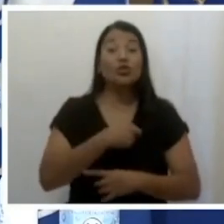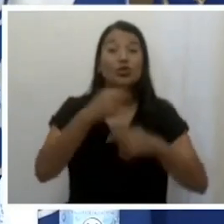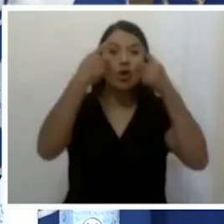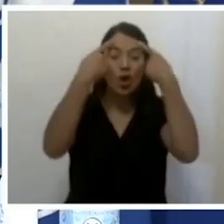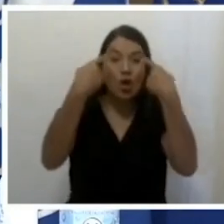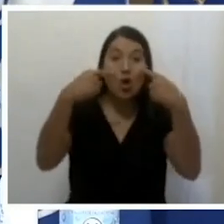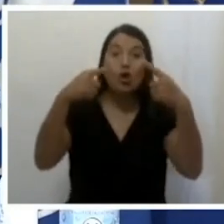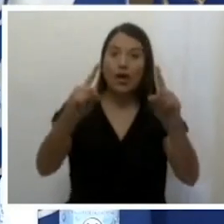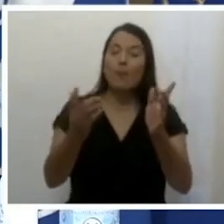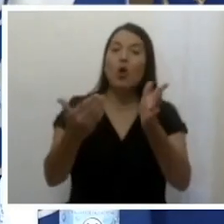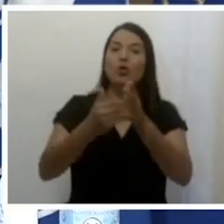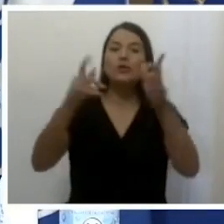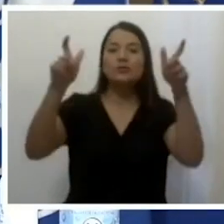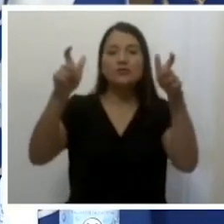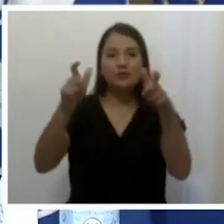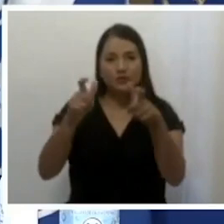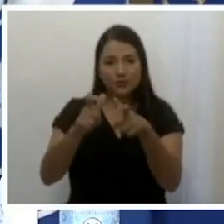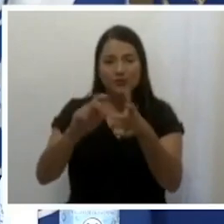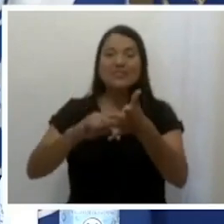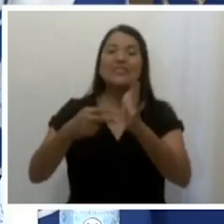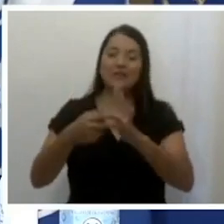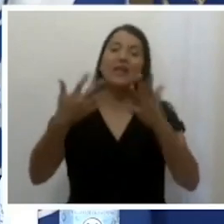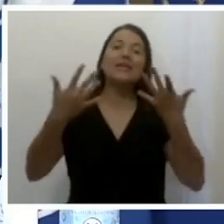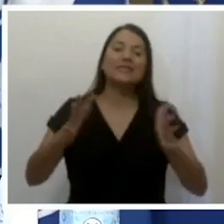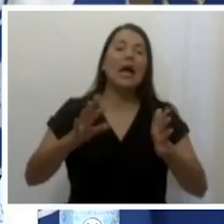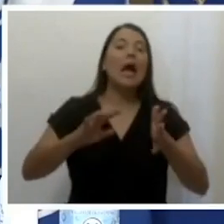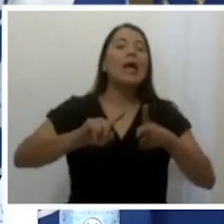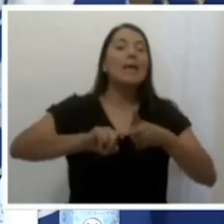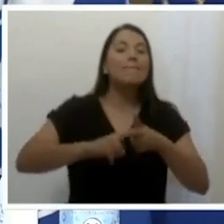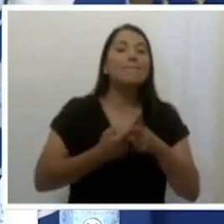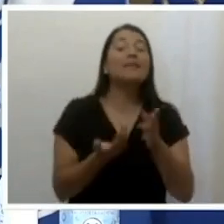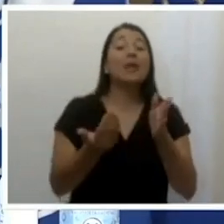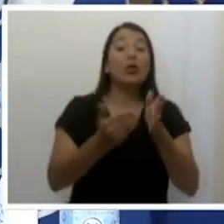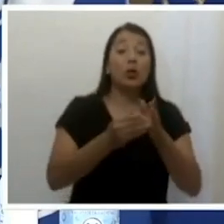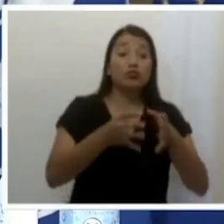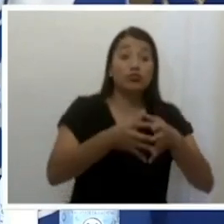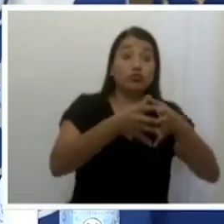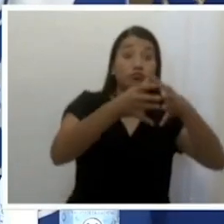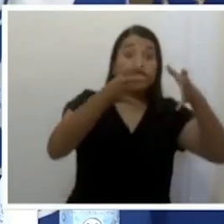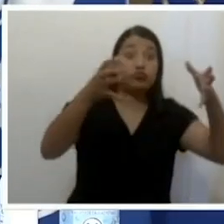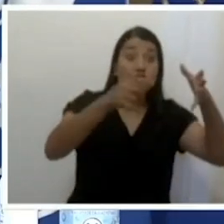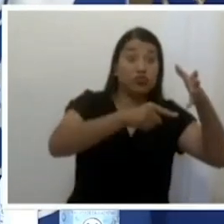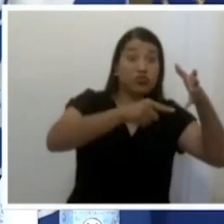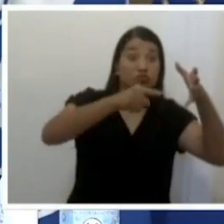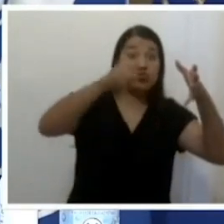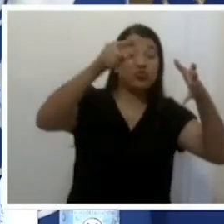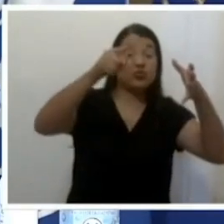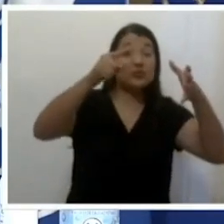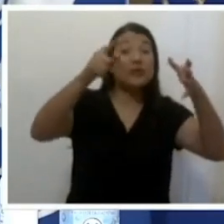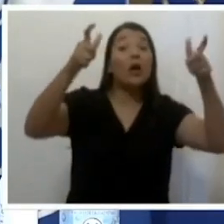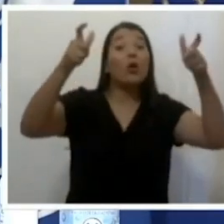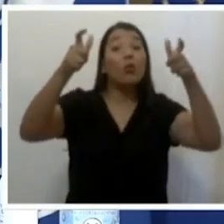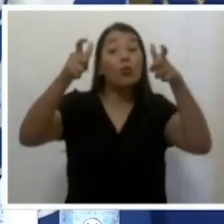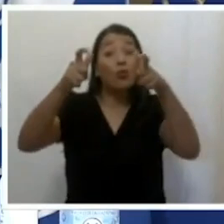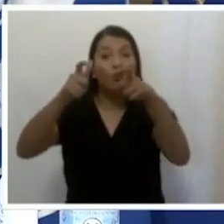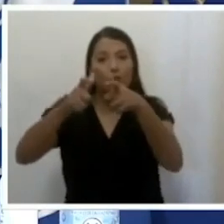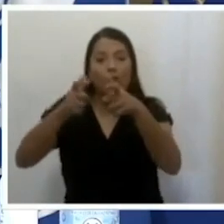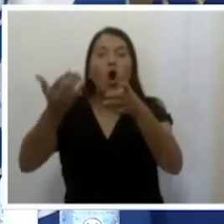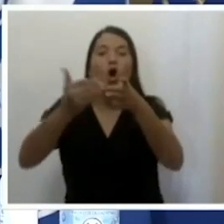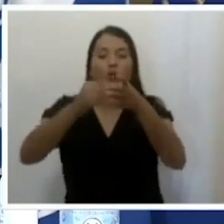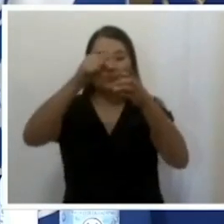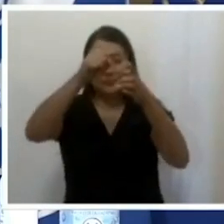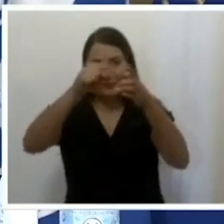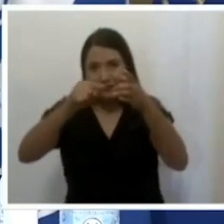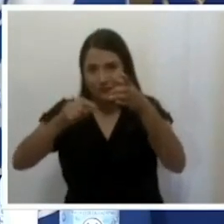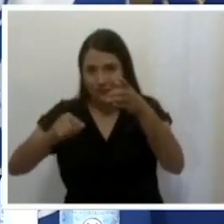número de casos va a ir en descenso y eventualmente se eliminaría. Si continuara ese descenso,